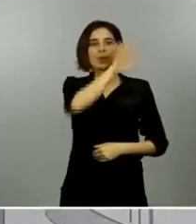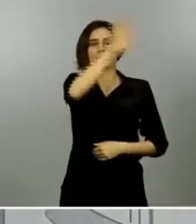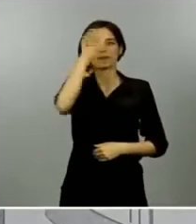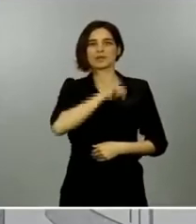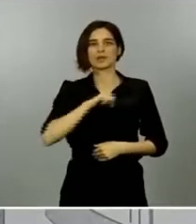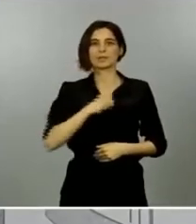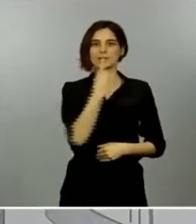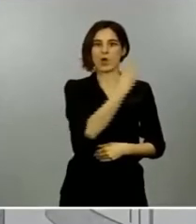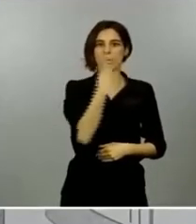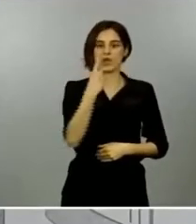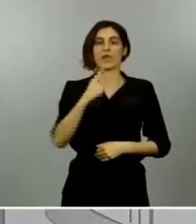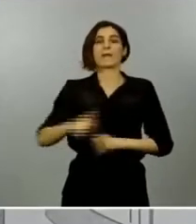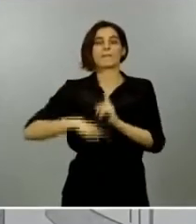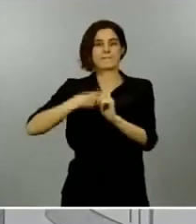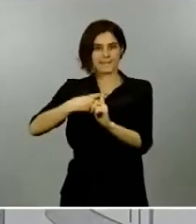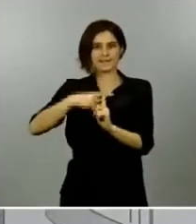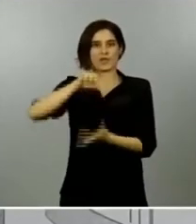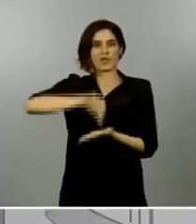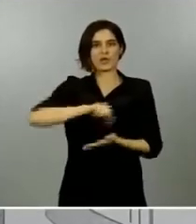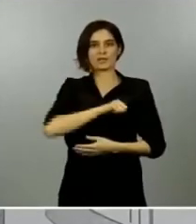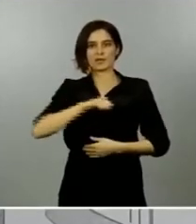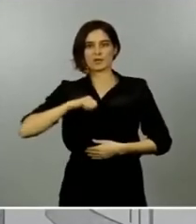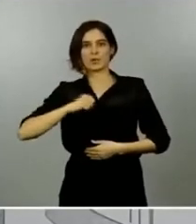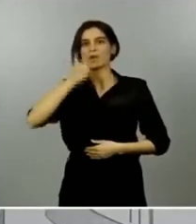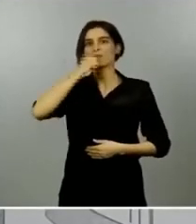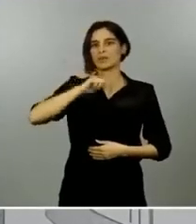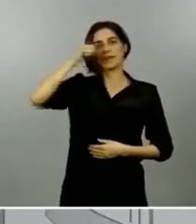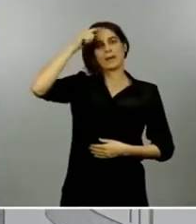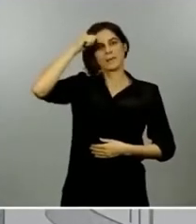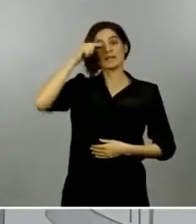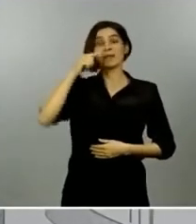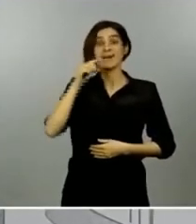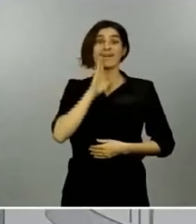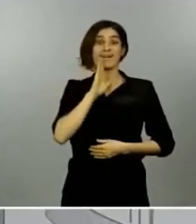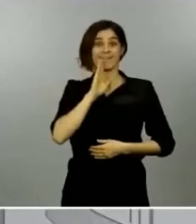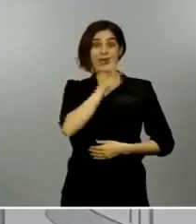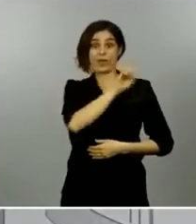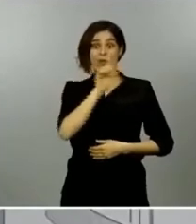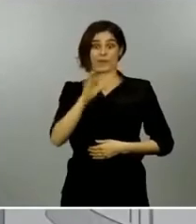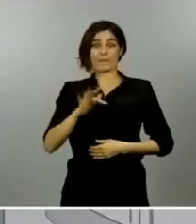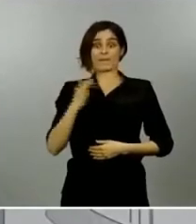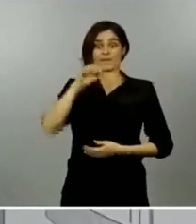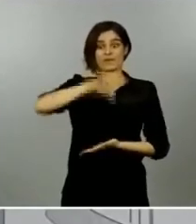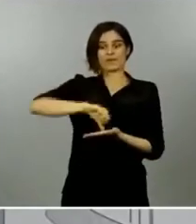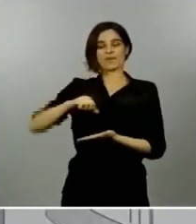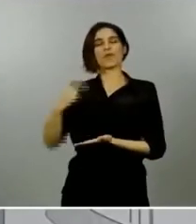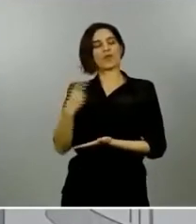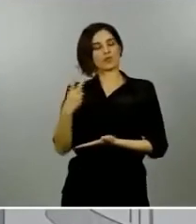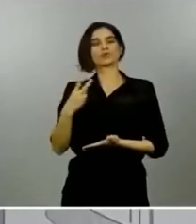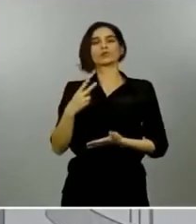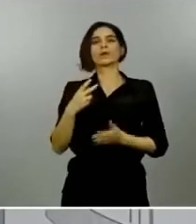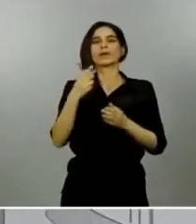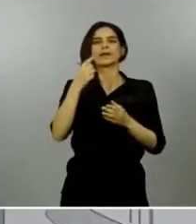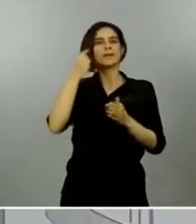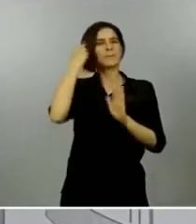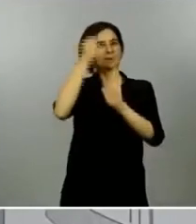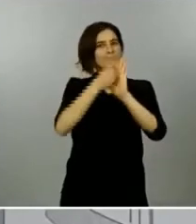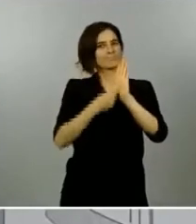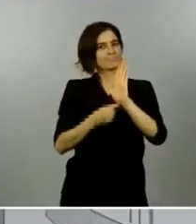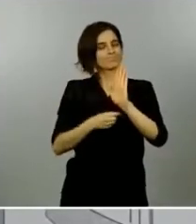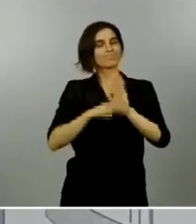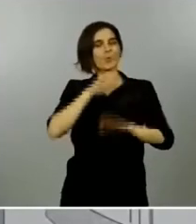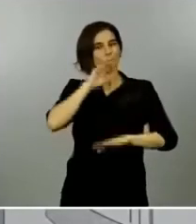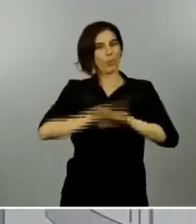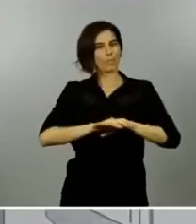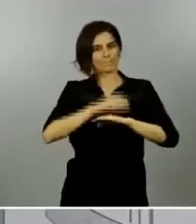autónomas de Melilla y de Ceuta, cumplen con los mercadores establecidos por los expertos para pasar a la fase 1 de la desescalada, y lo hacen